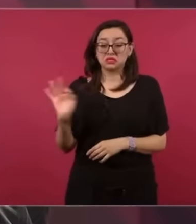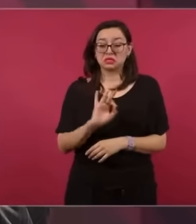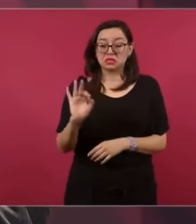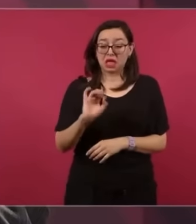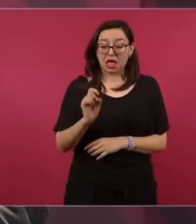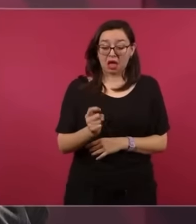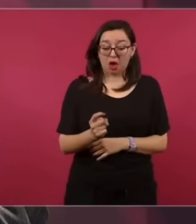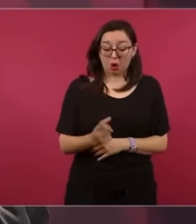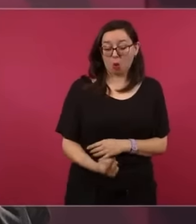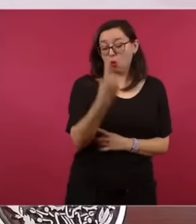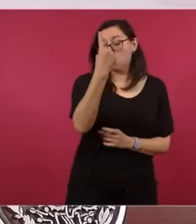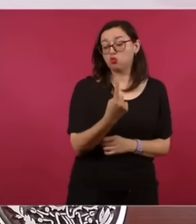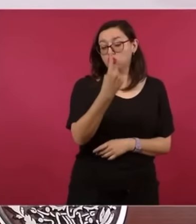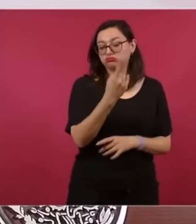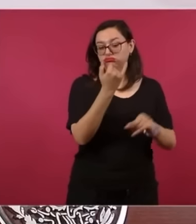objetividad,